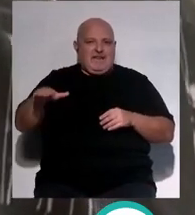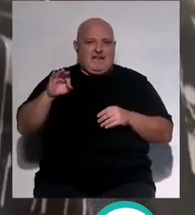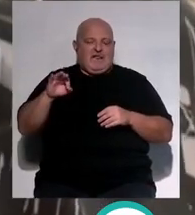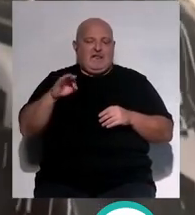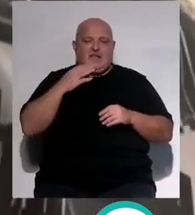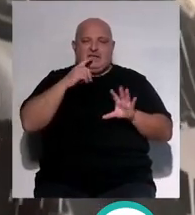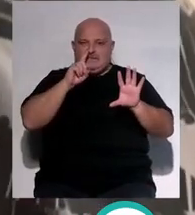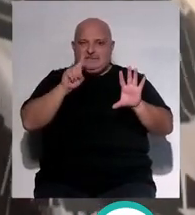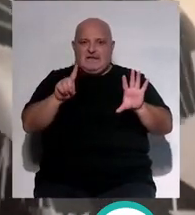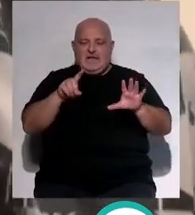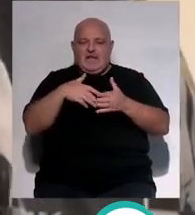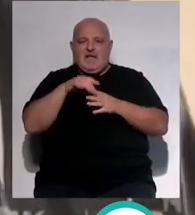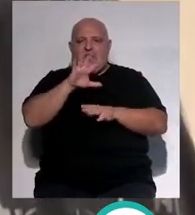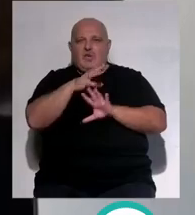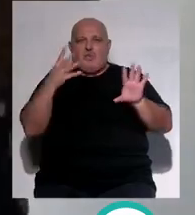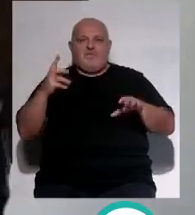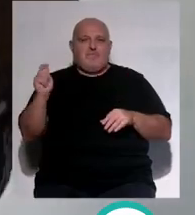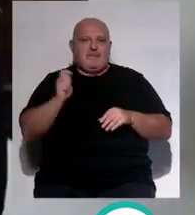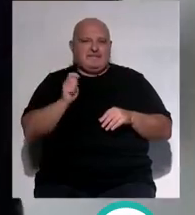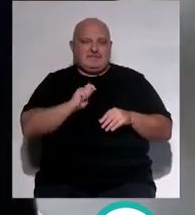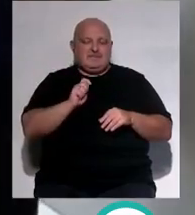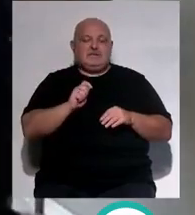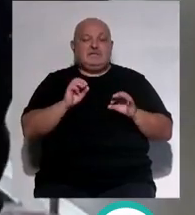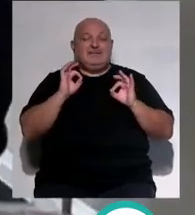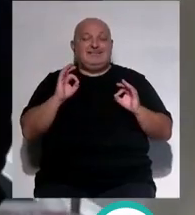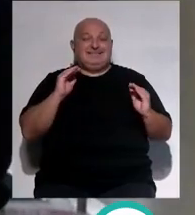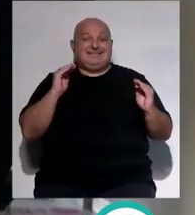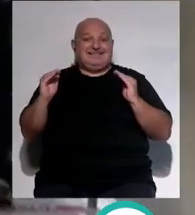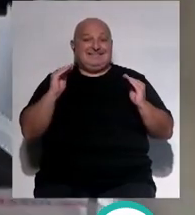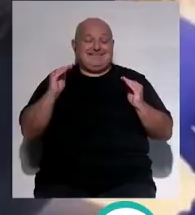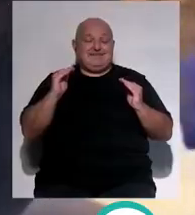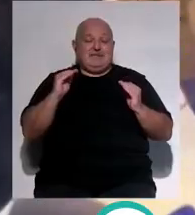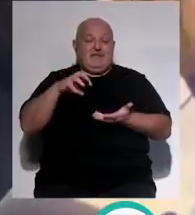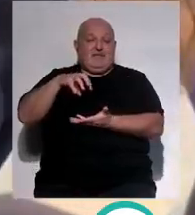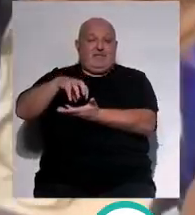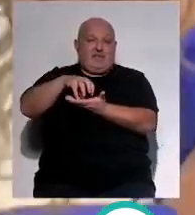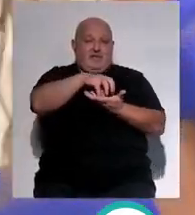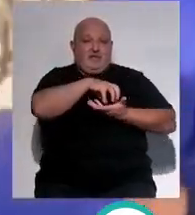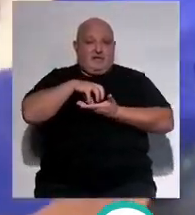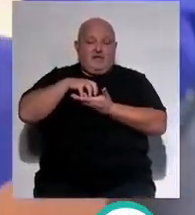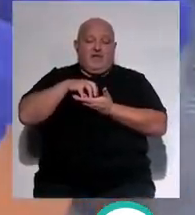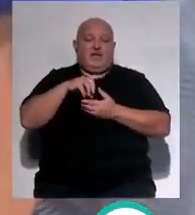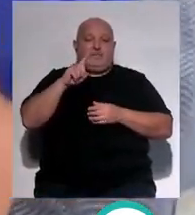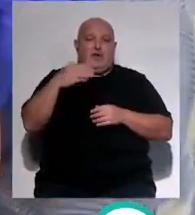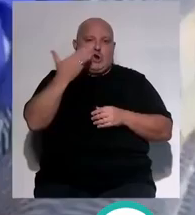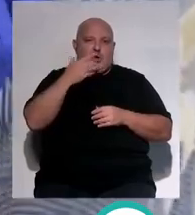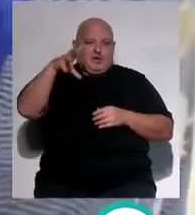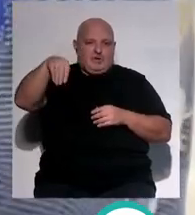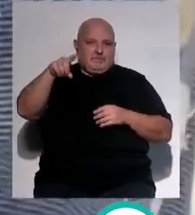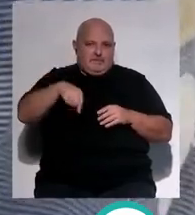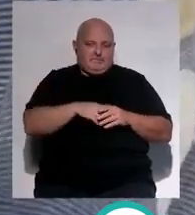de entre 6 y 59 meses y se desarrollará tanto en los centros de salud como en los colegios.